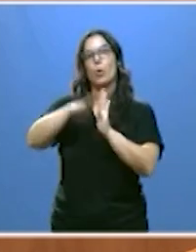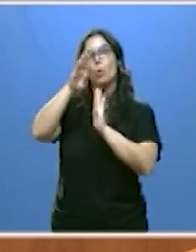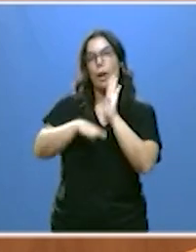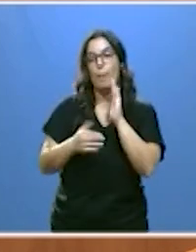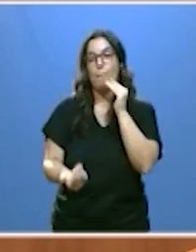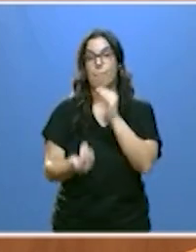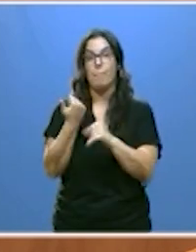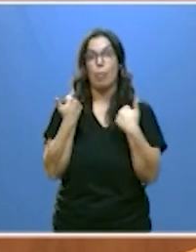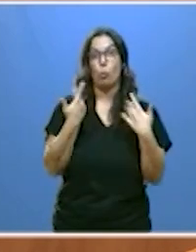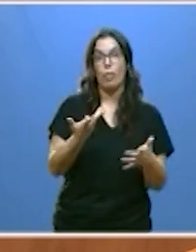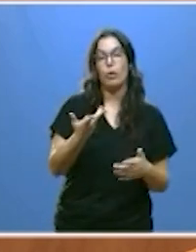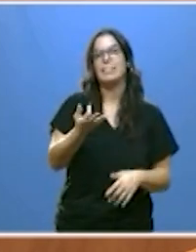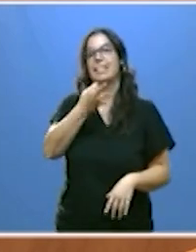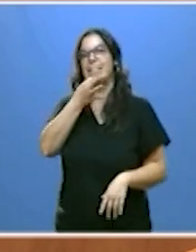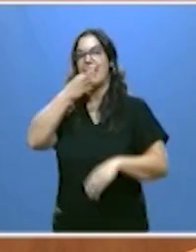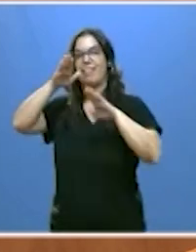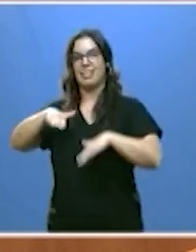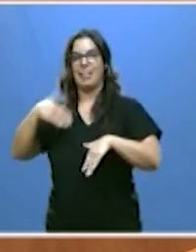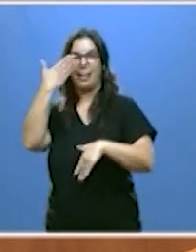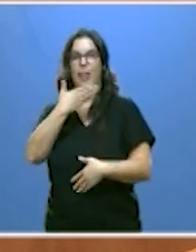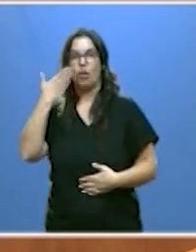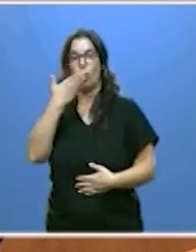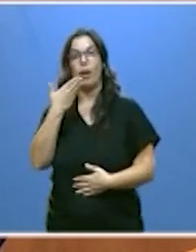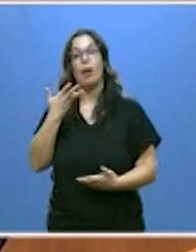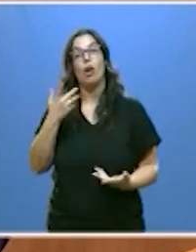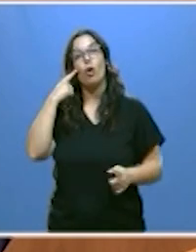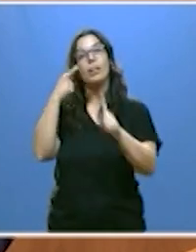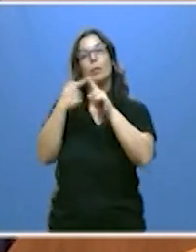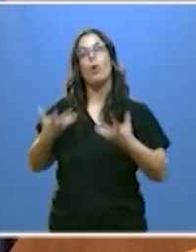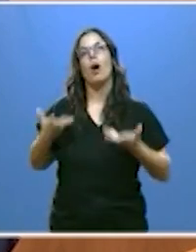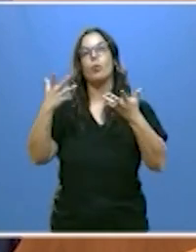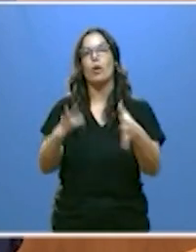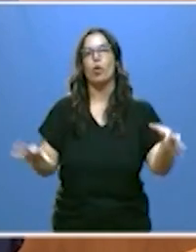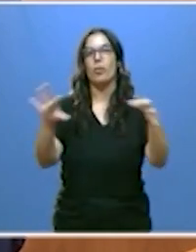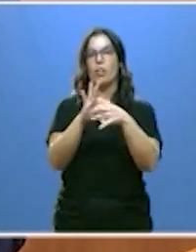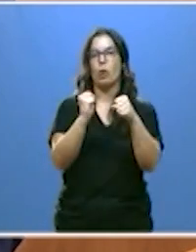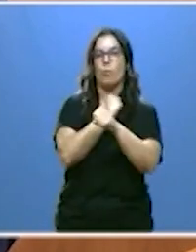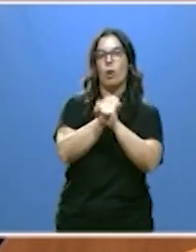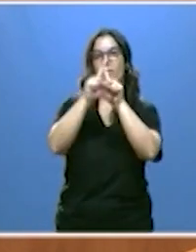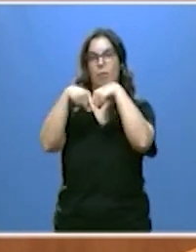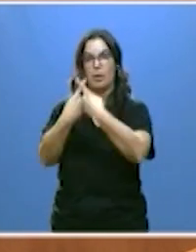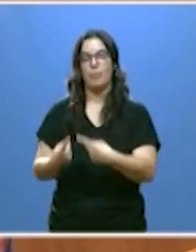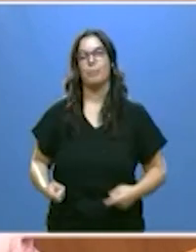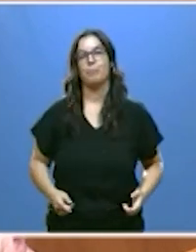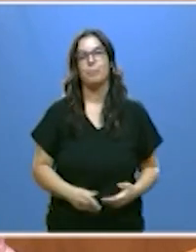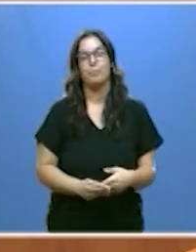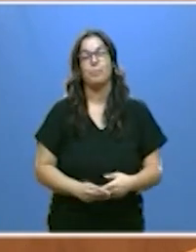madrugadores y tardes en el cole para ayudar a la conciliación laboral y familiar y anuncio que impulsaremos